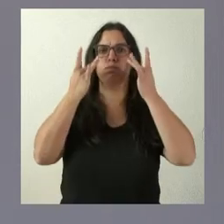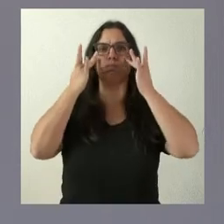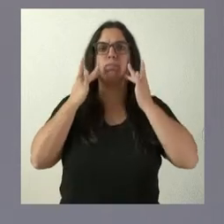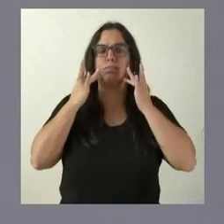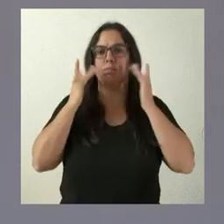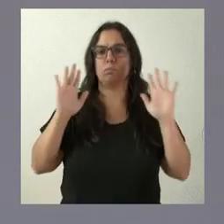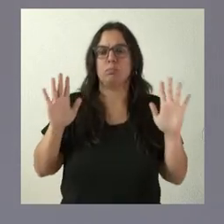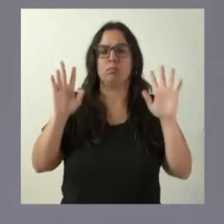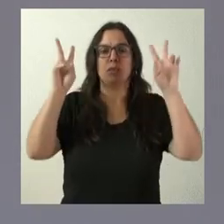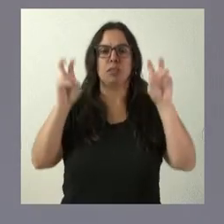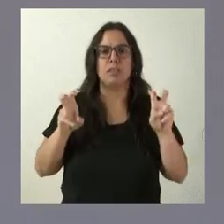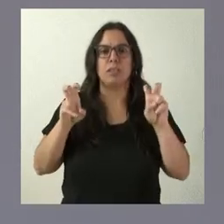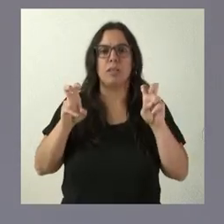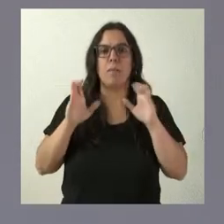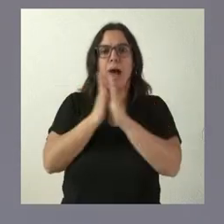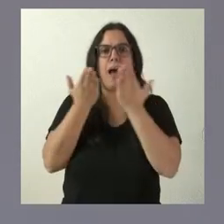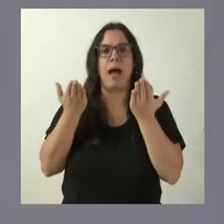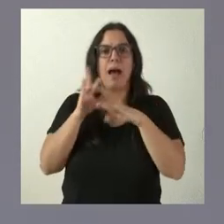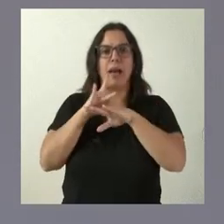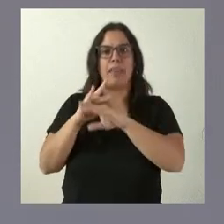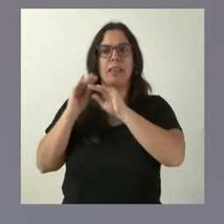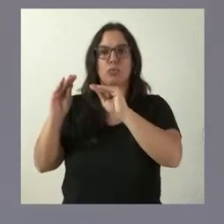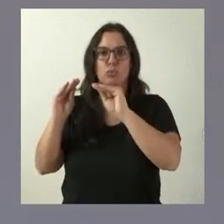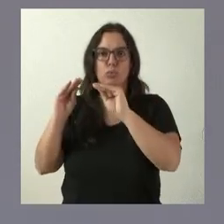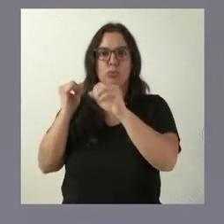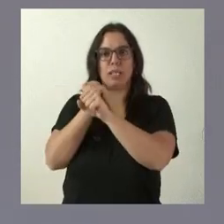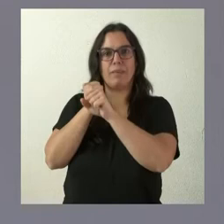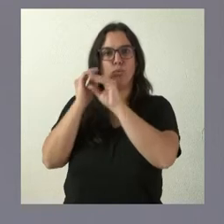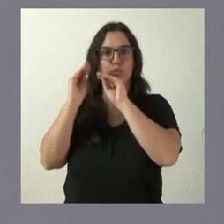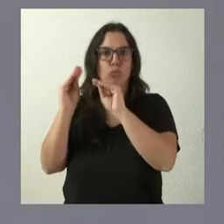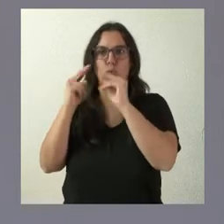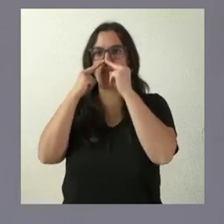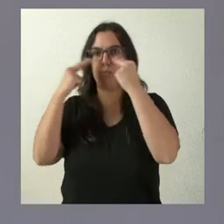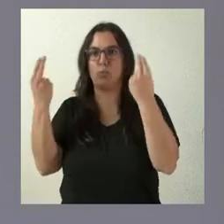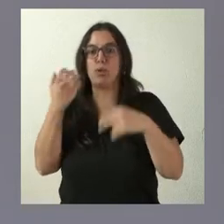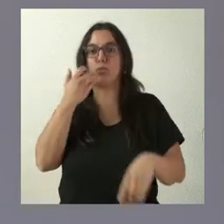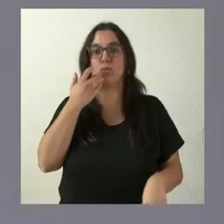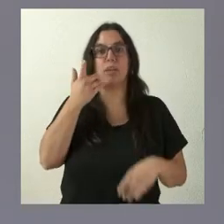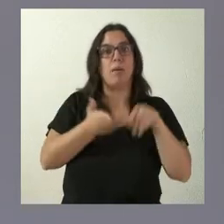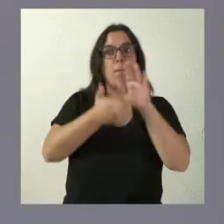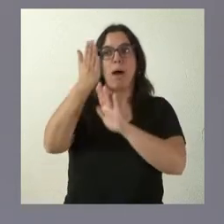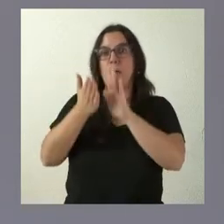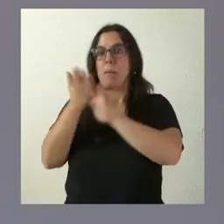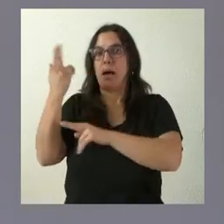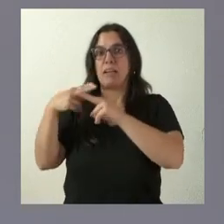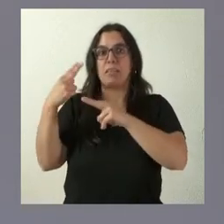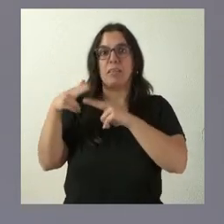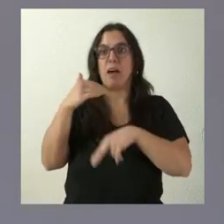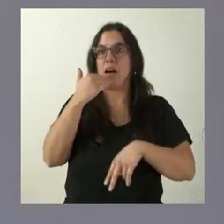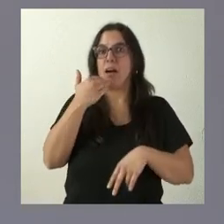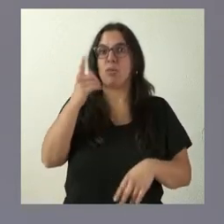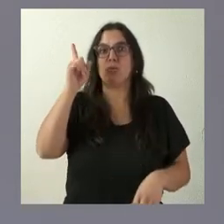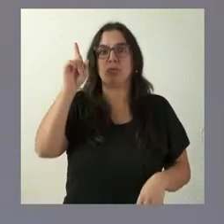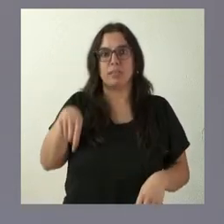en la materia de hacer públicos sus agendas y en su actividad. Lógicamente, cuando él va también a cualquier actividad como tal, también